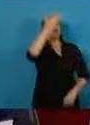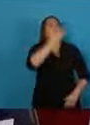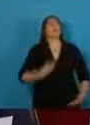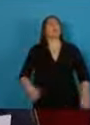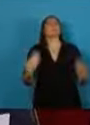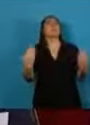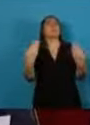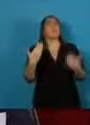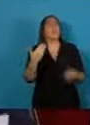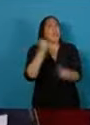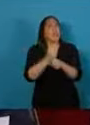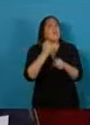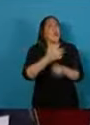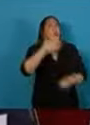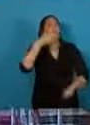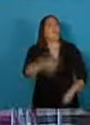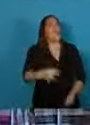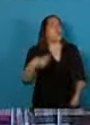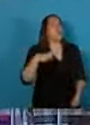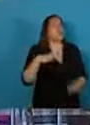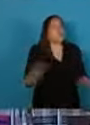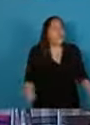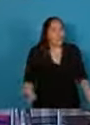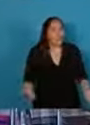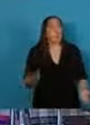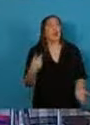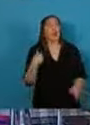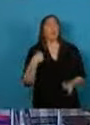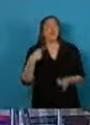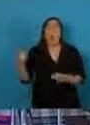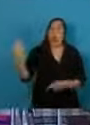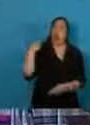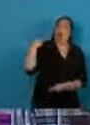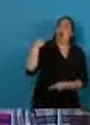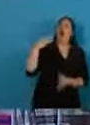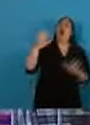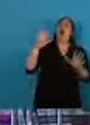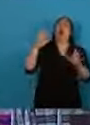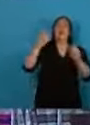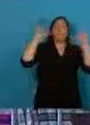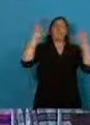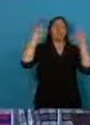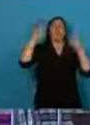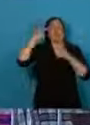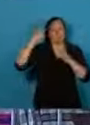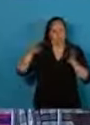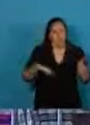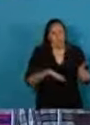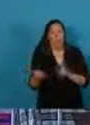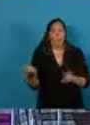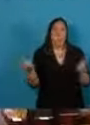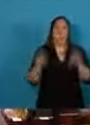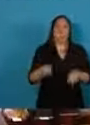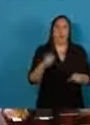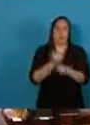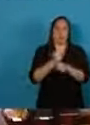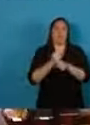les prometo que volveré a la senda sin dudar un solo instante